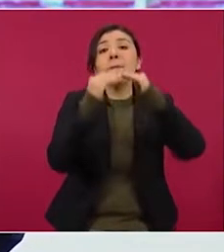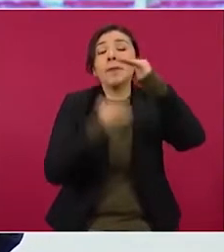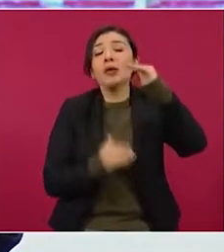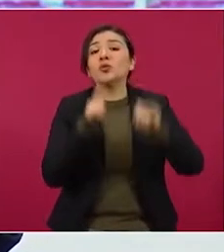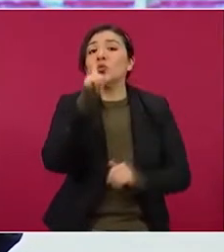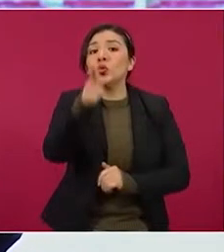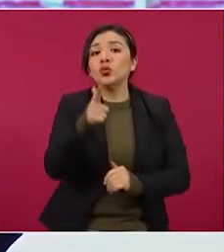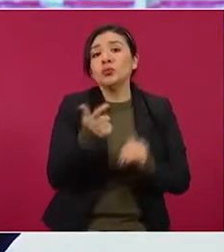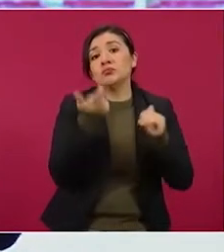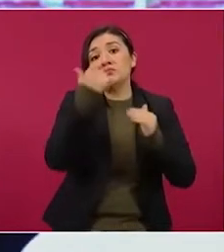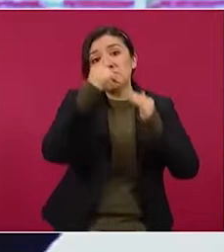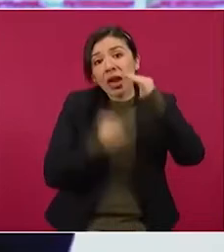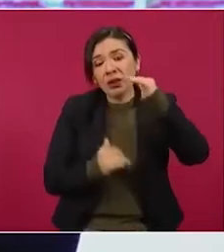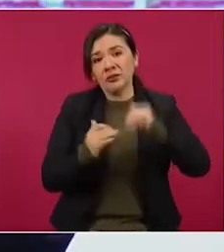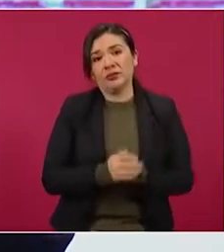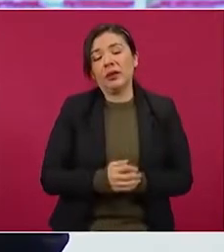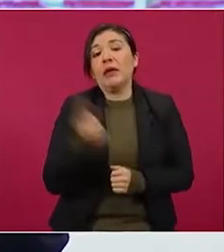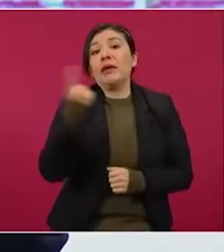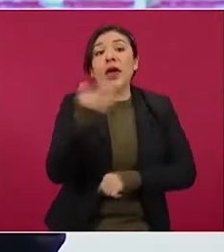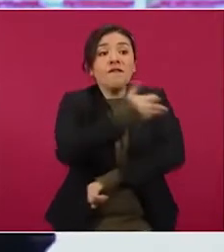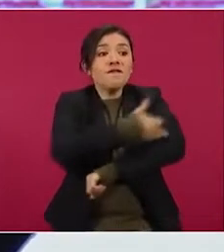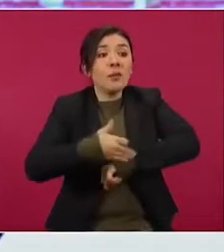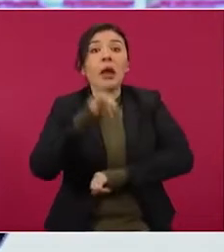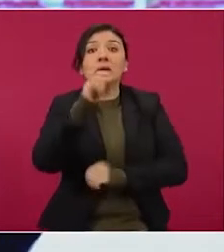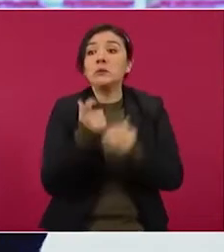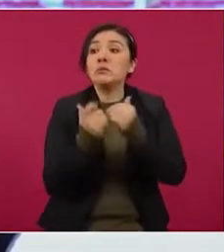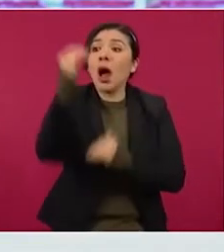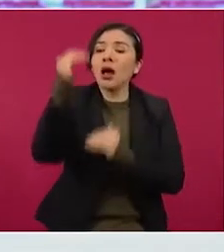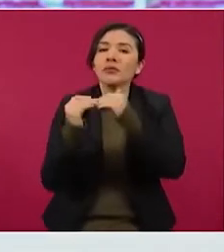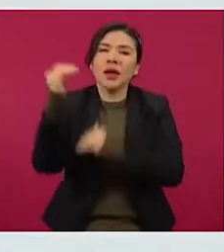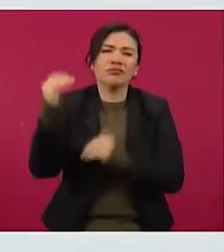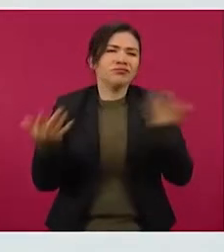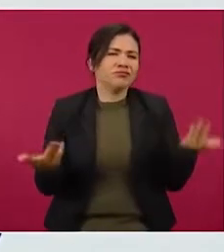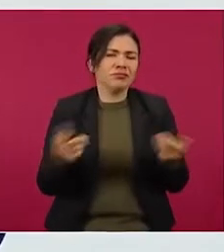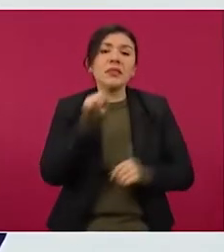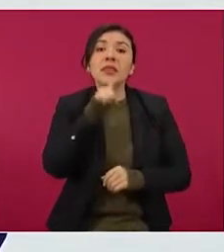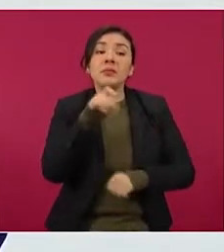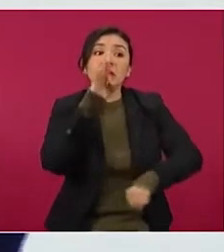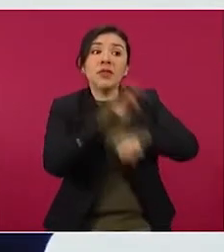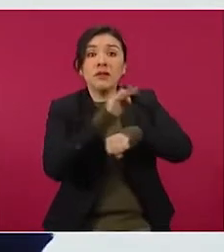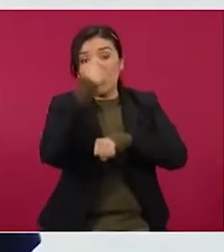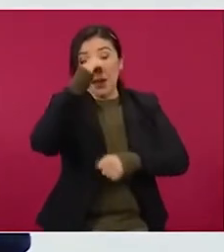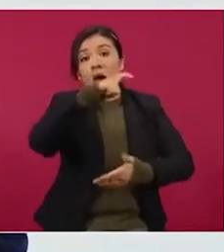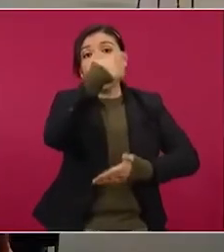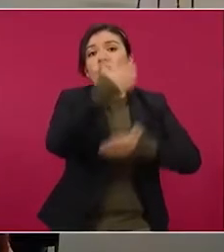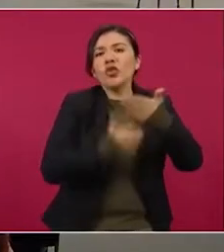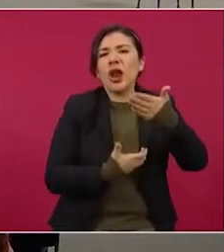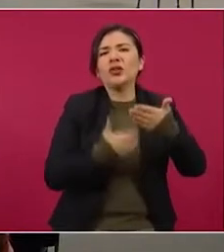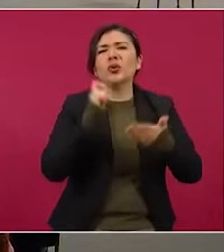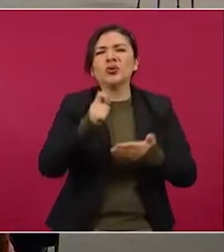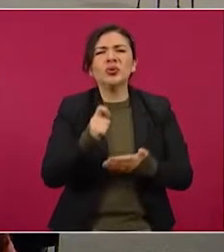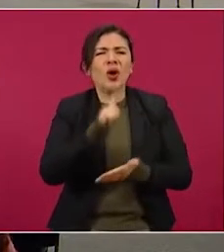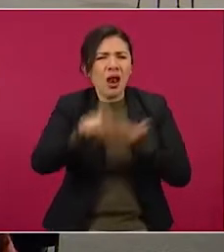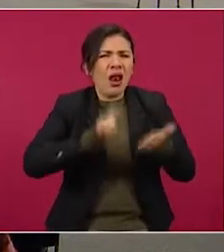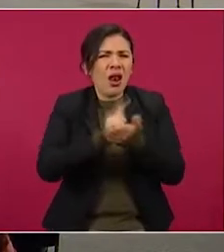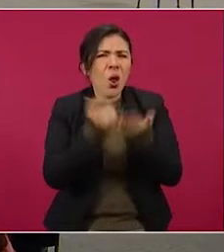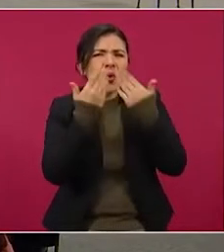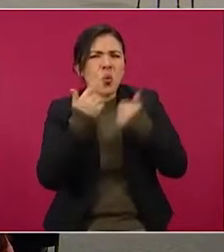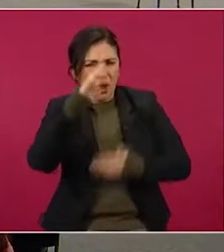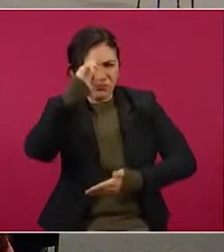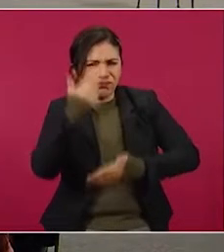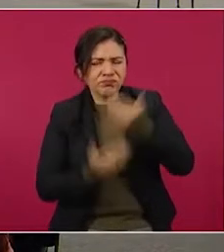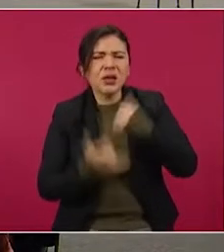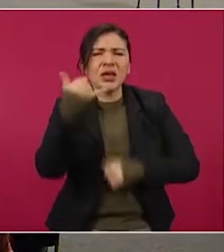electricidad que las familias mexicanas. También defiende los contratos ilegales y sucios de las